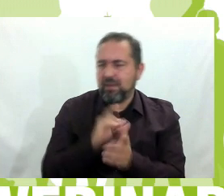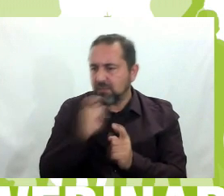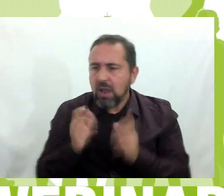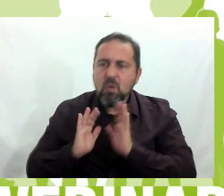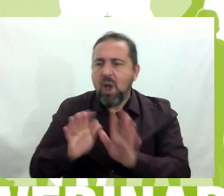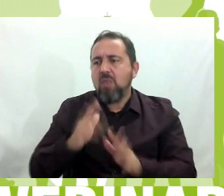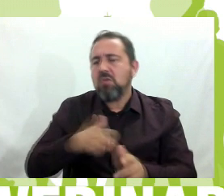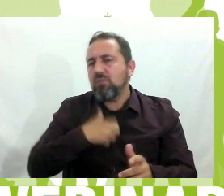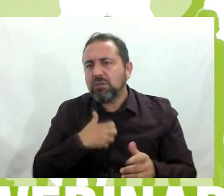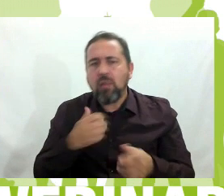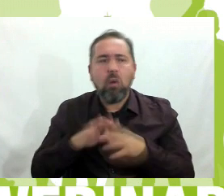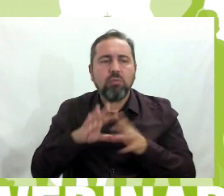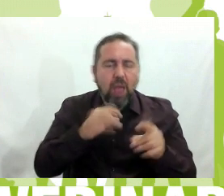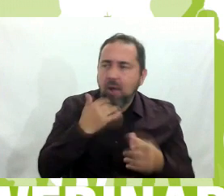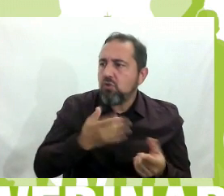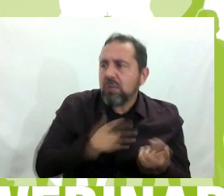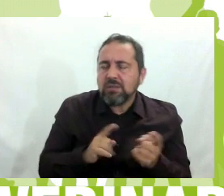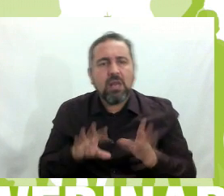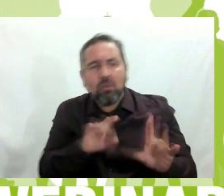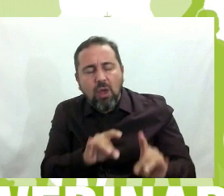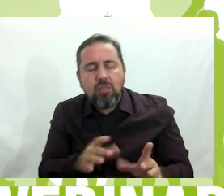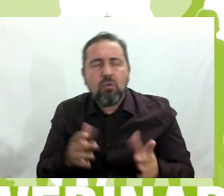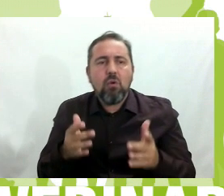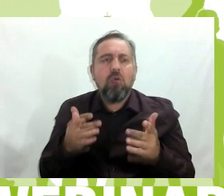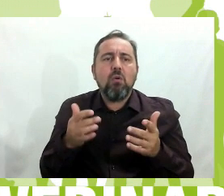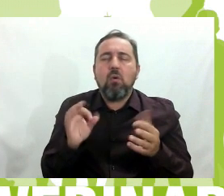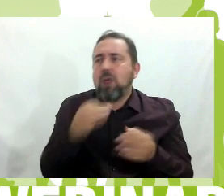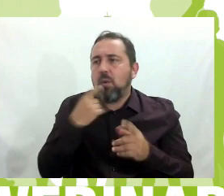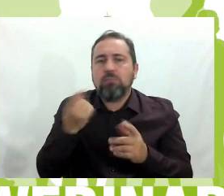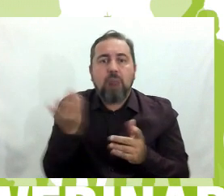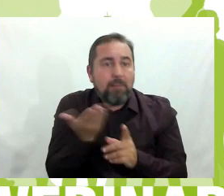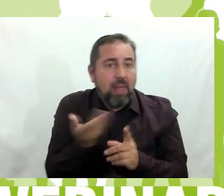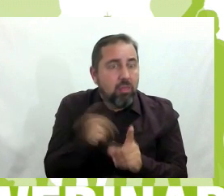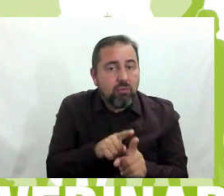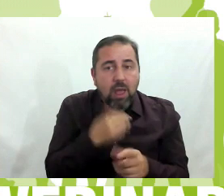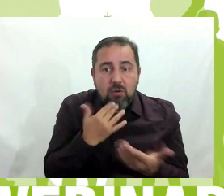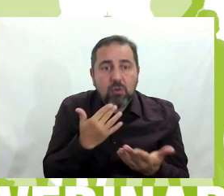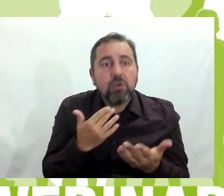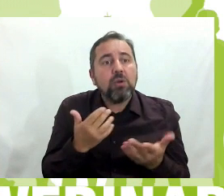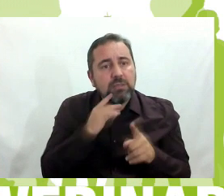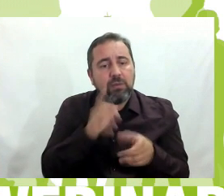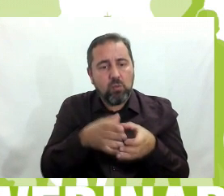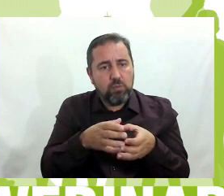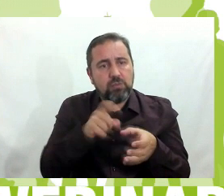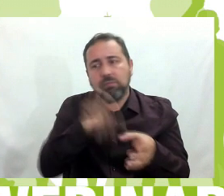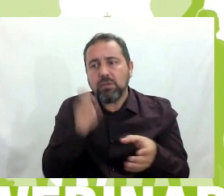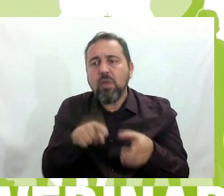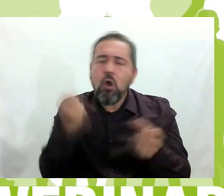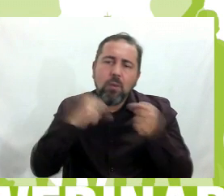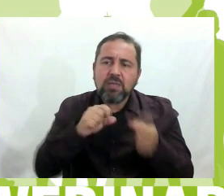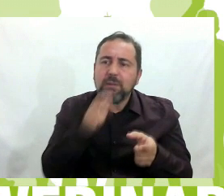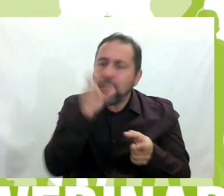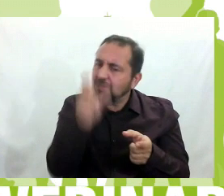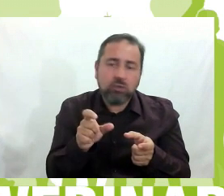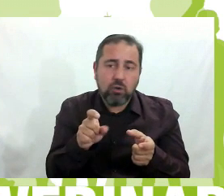empujado, le ha tocado sin que él quisiera, le ha pegado. Entonces sale por el comportamiento puntual, no por la persona, sino